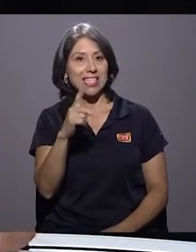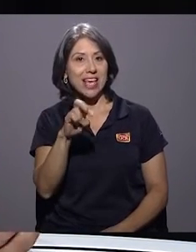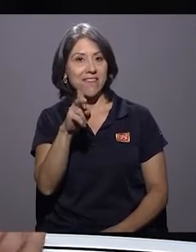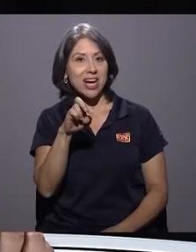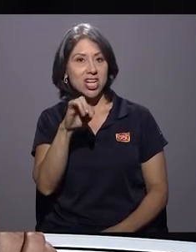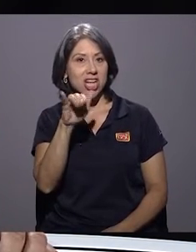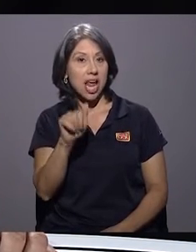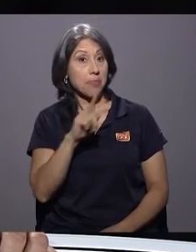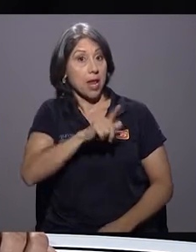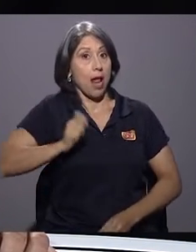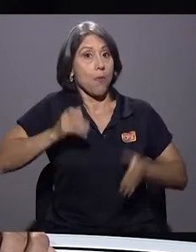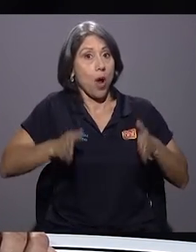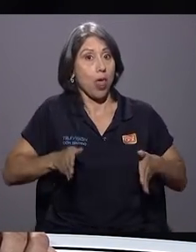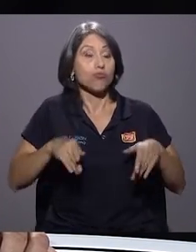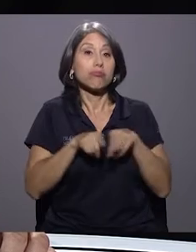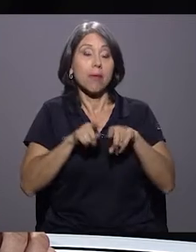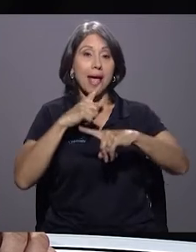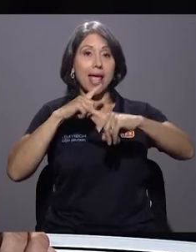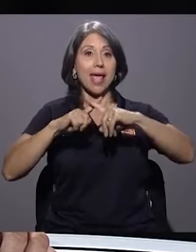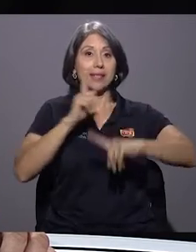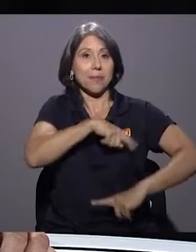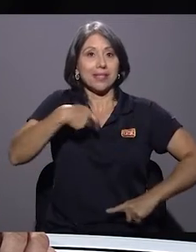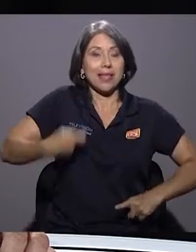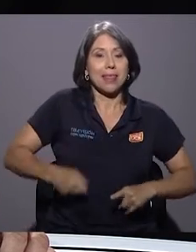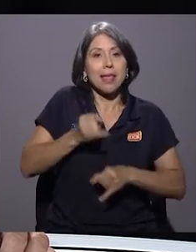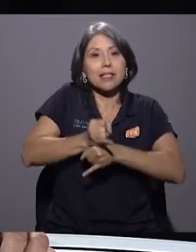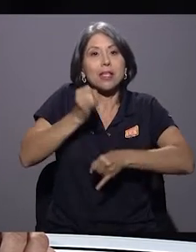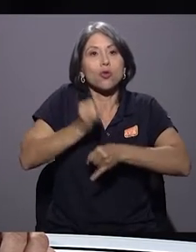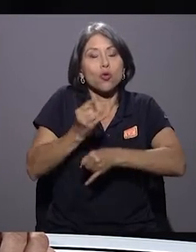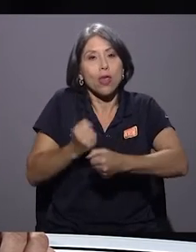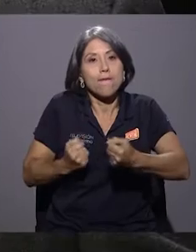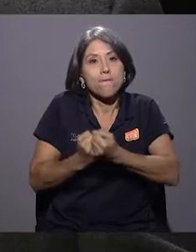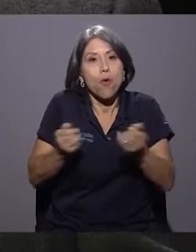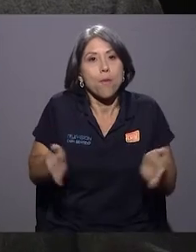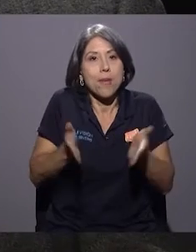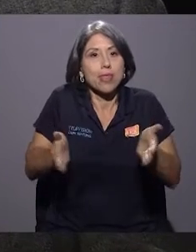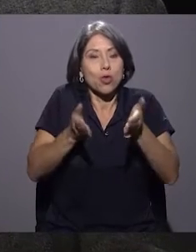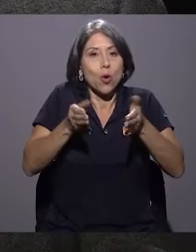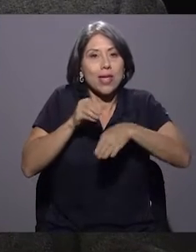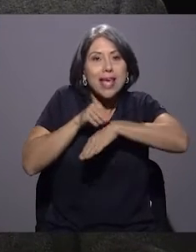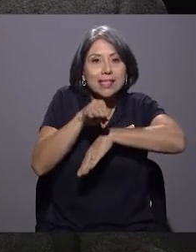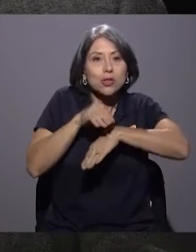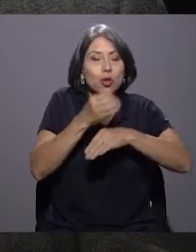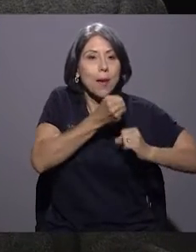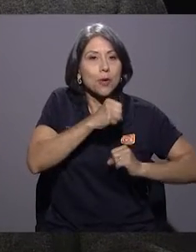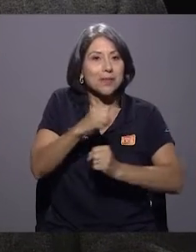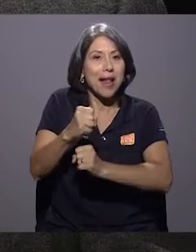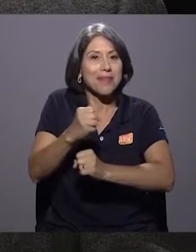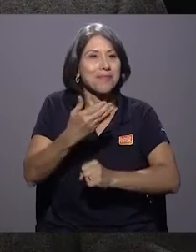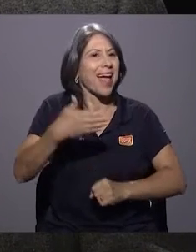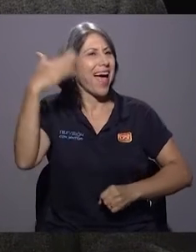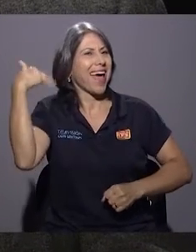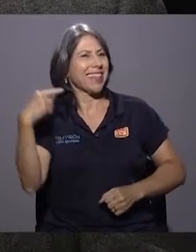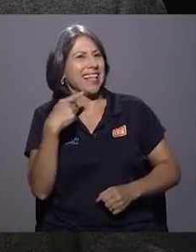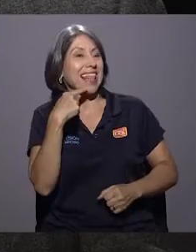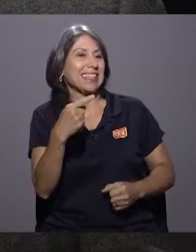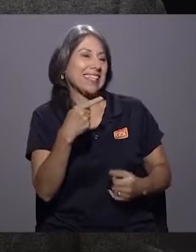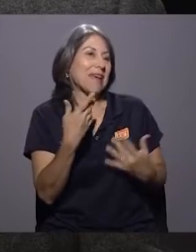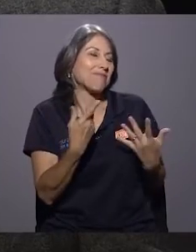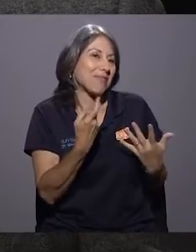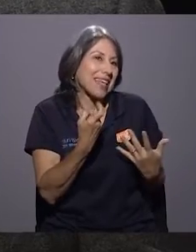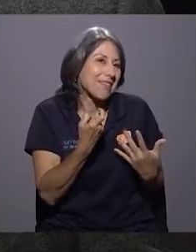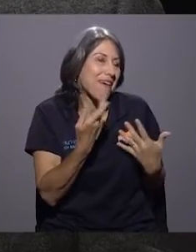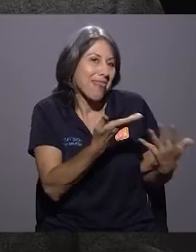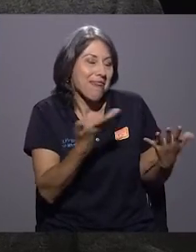Él es abogado, pero además es el expresidente del Instituto de Fomento y Asesoría Municipal. Ahora le decía casualmente antes de arrancar que se le extraña también a Echí.